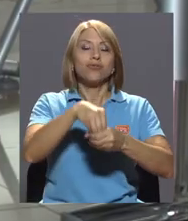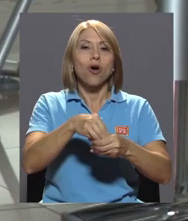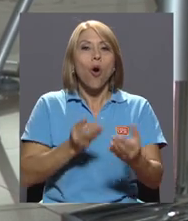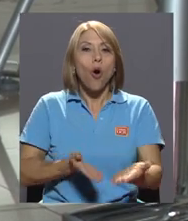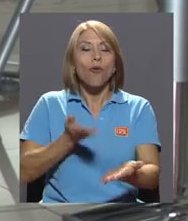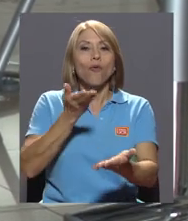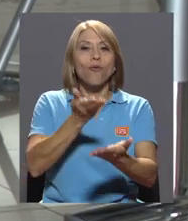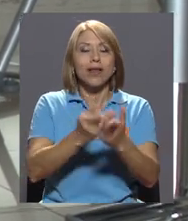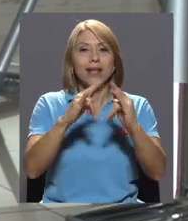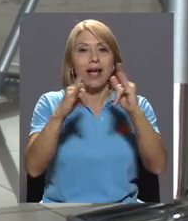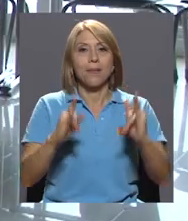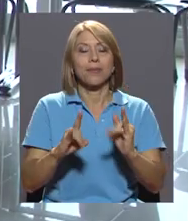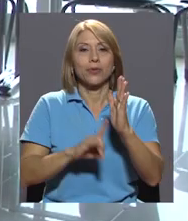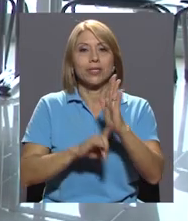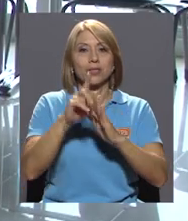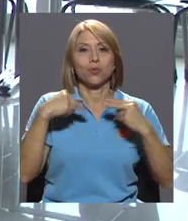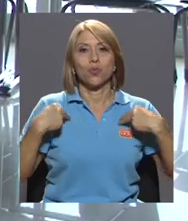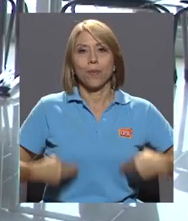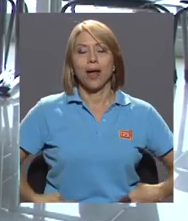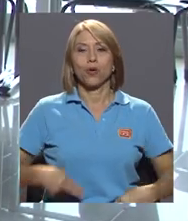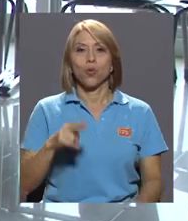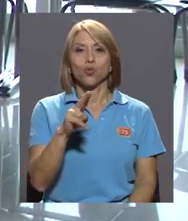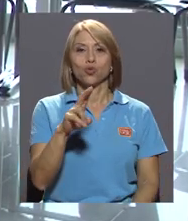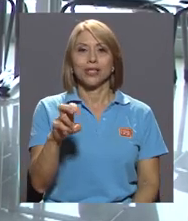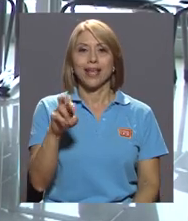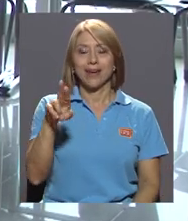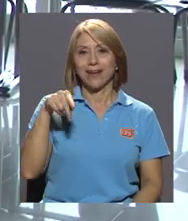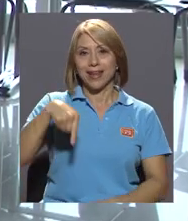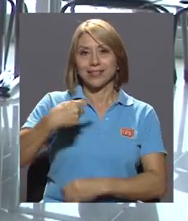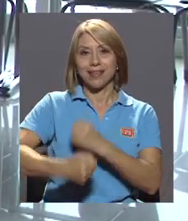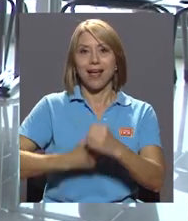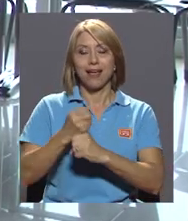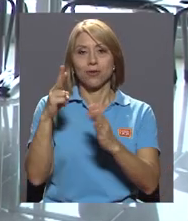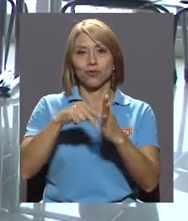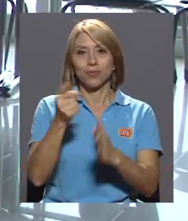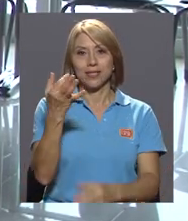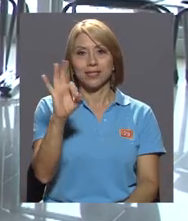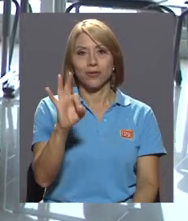los campamentos de desarrollo humano de la UCR este 2019.